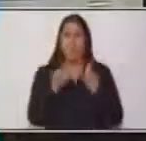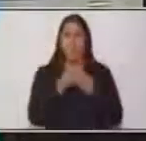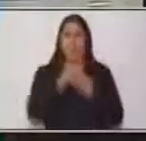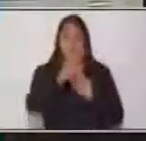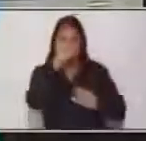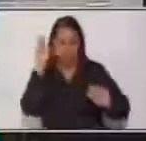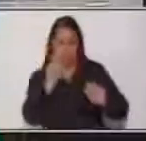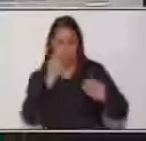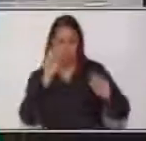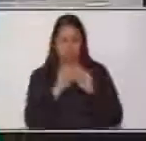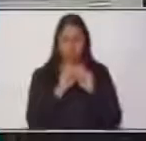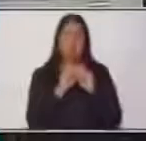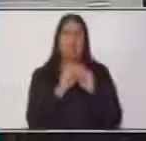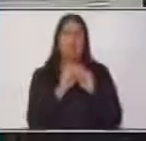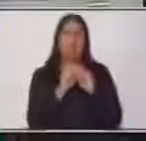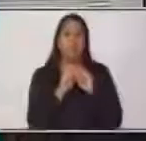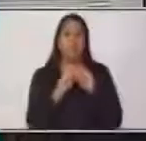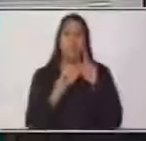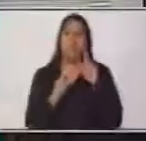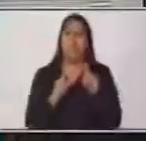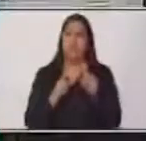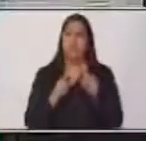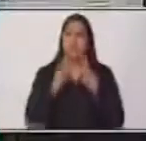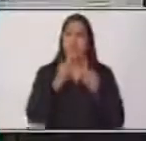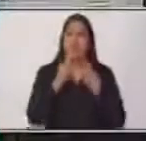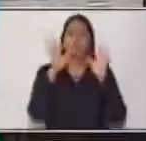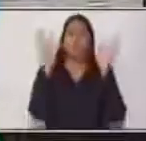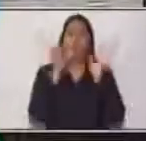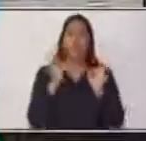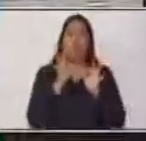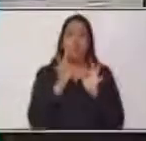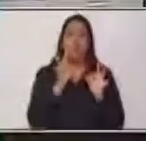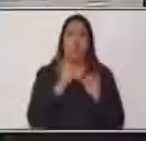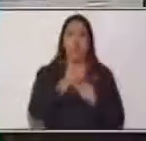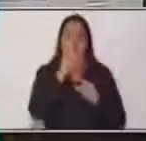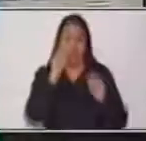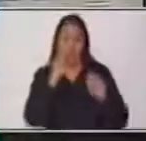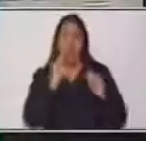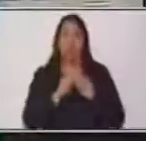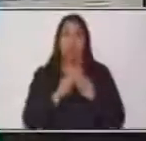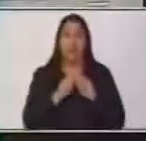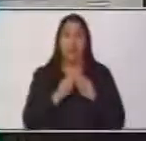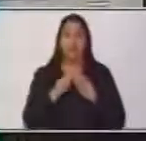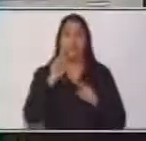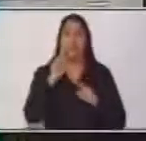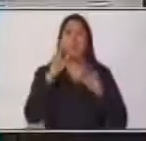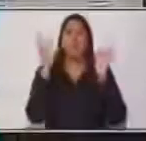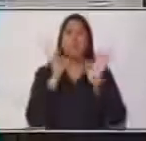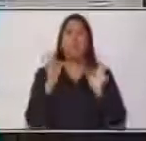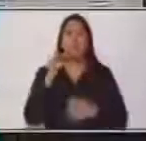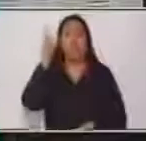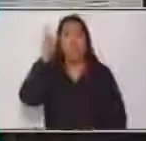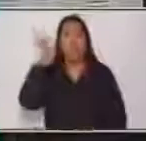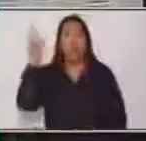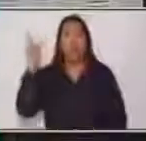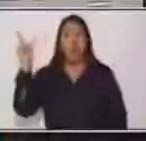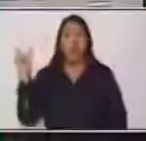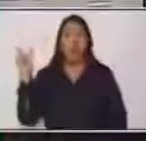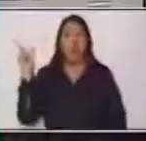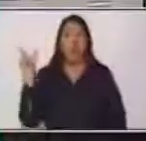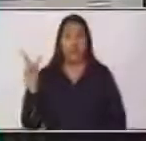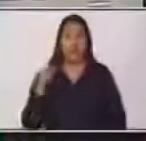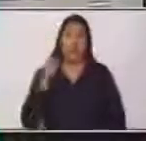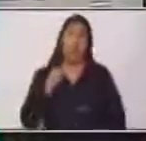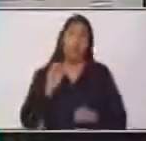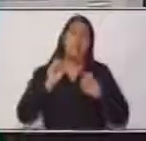precisión va a venir siendo esa forma exacta, esa forma lógica, para